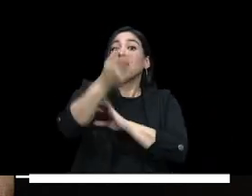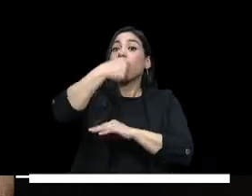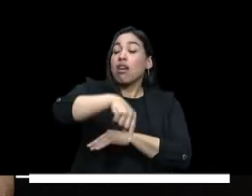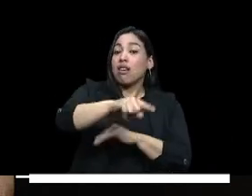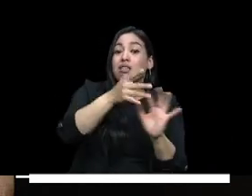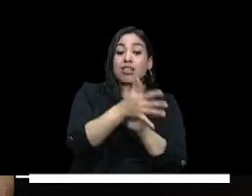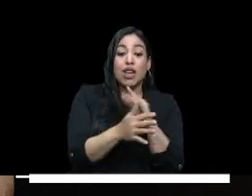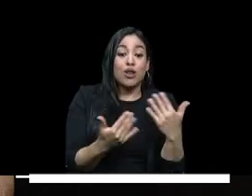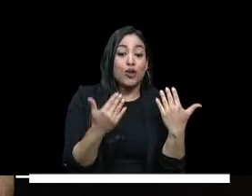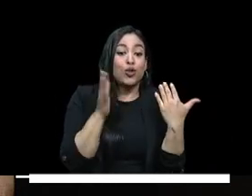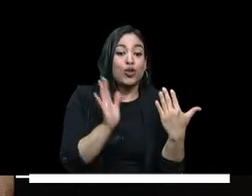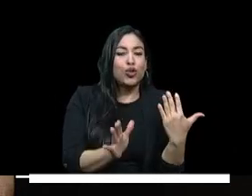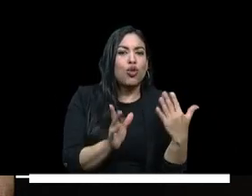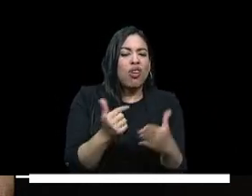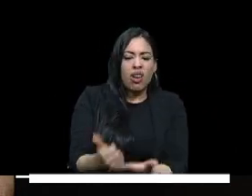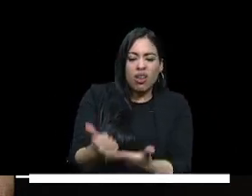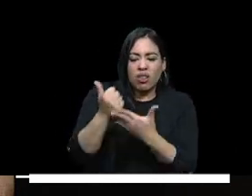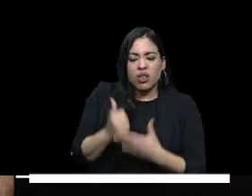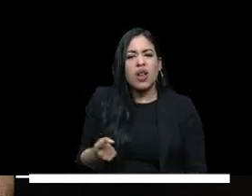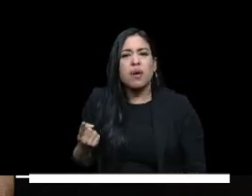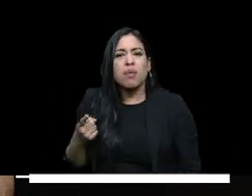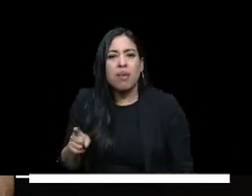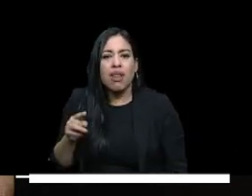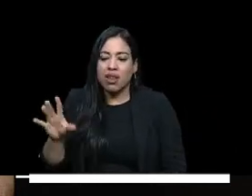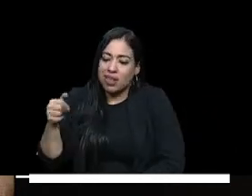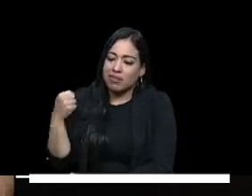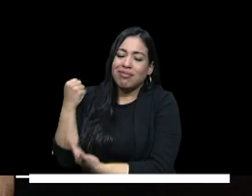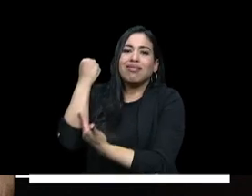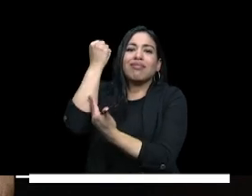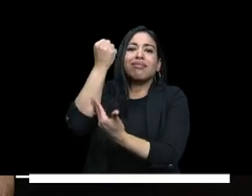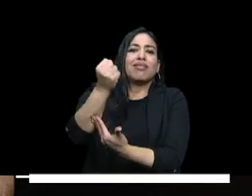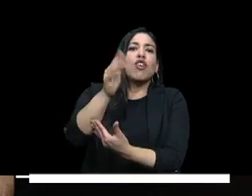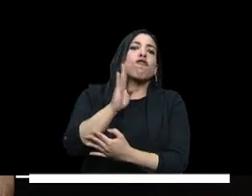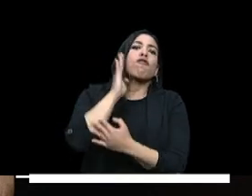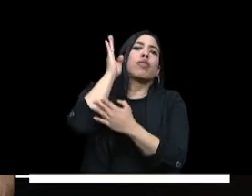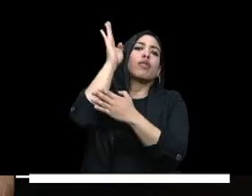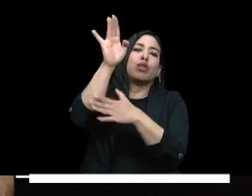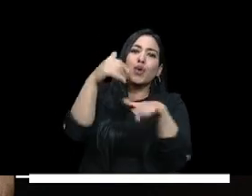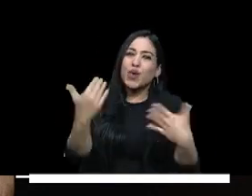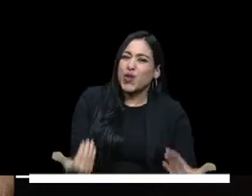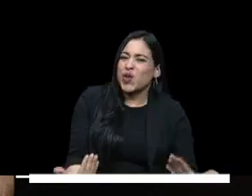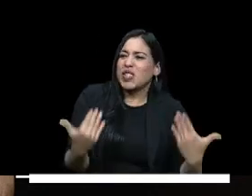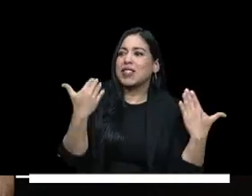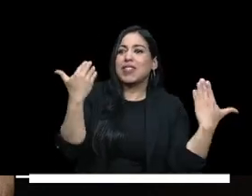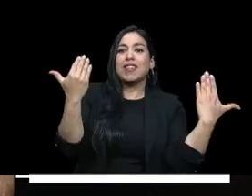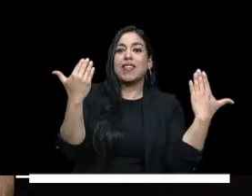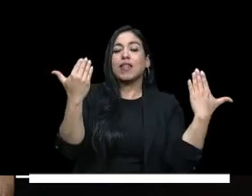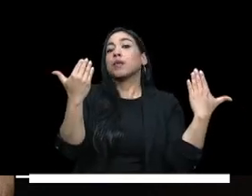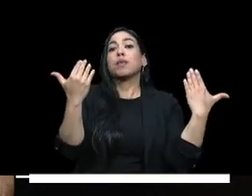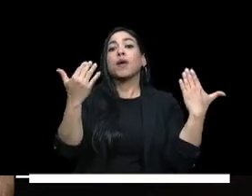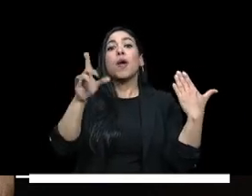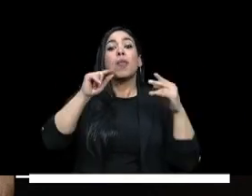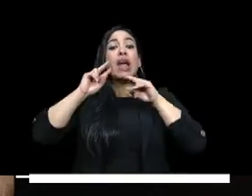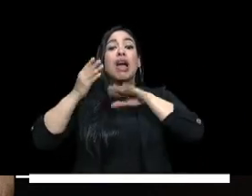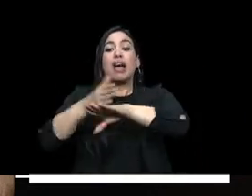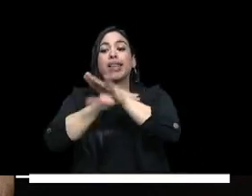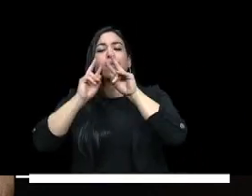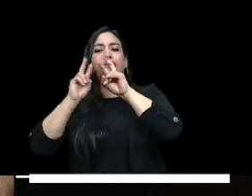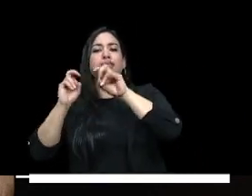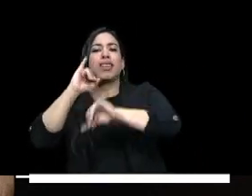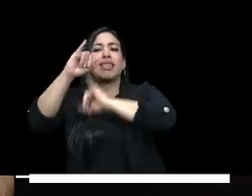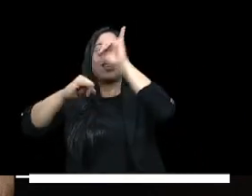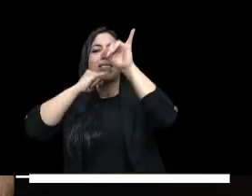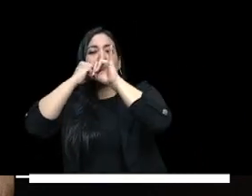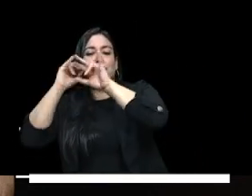una apuesta que va a ayudar a hacer una inversión para el futuro las investigaciones a nivel